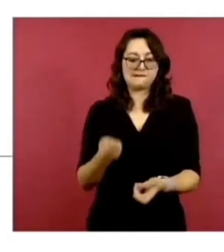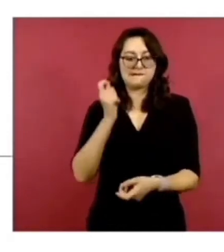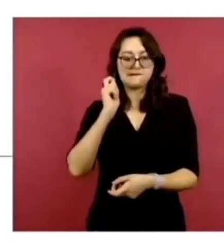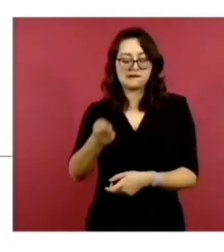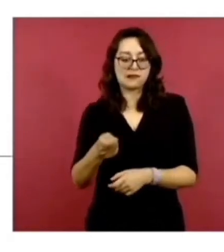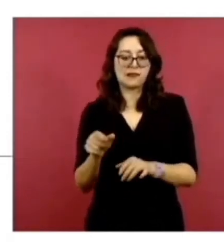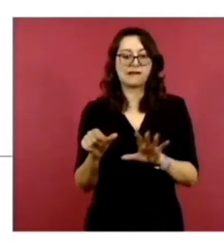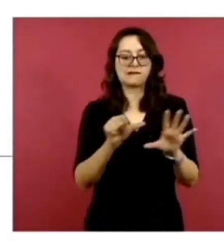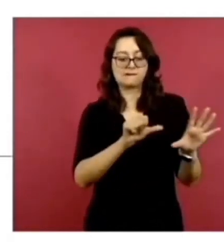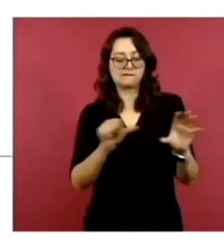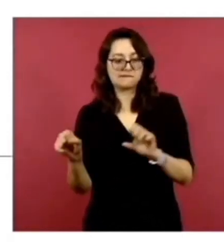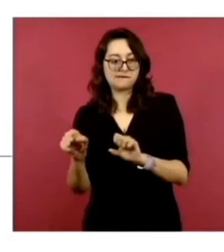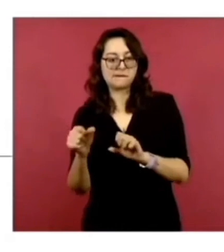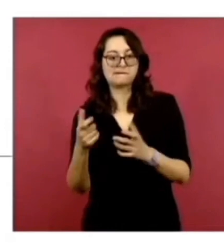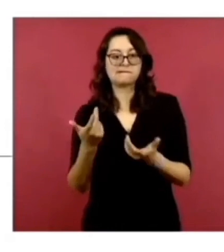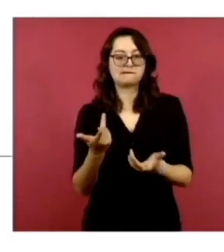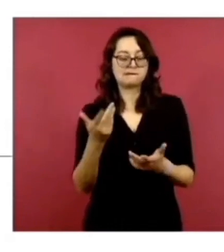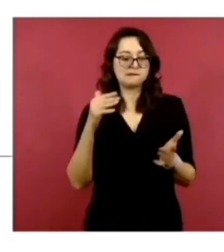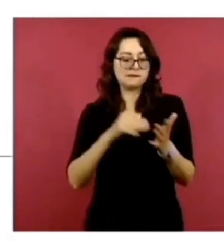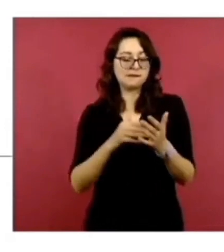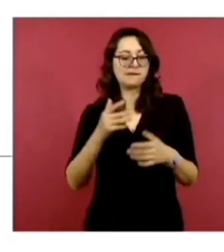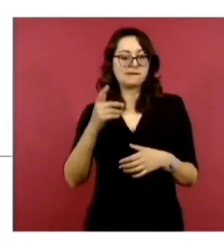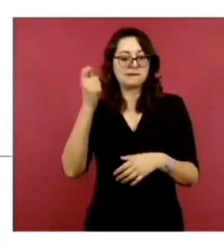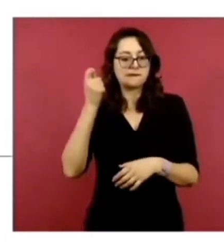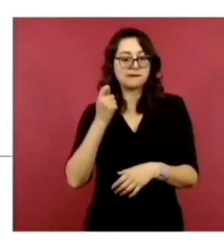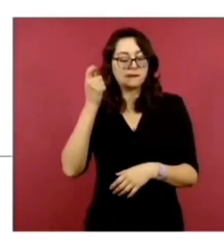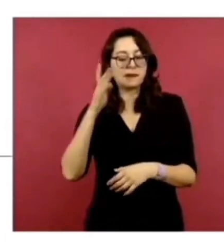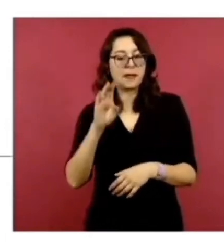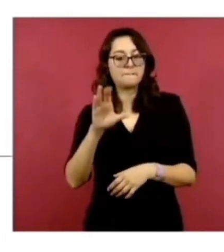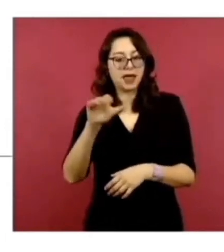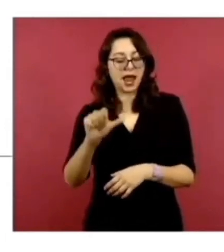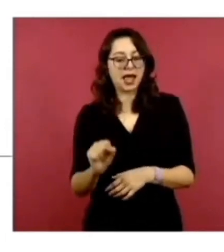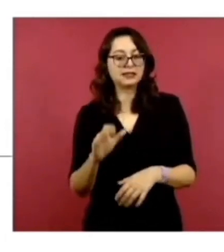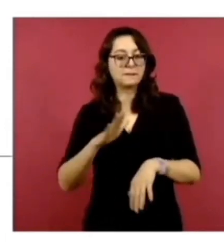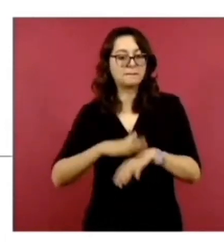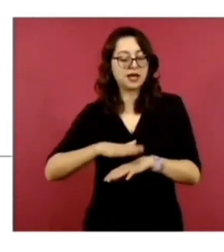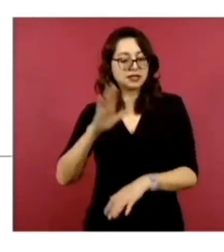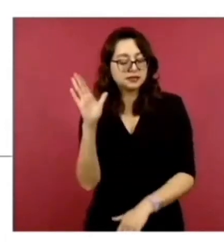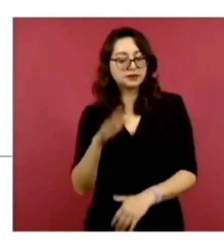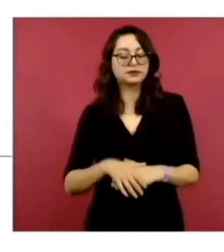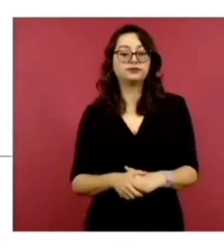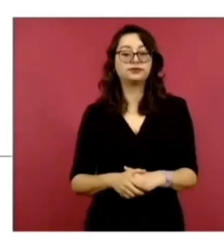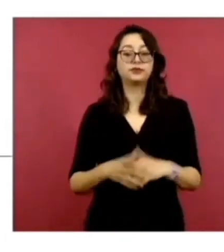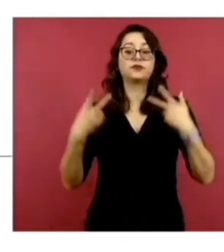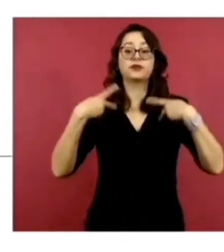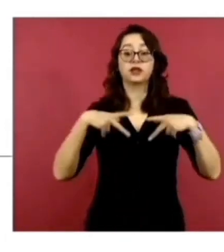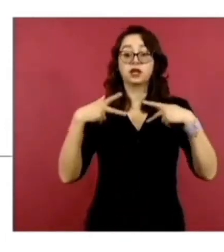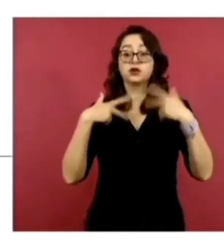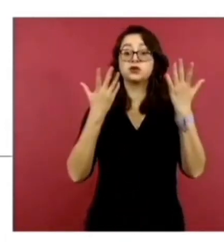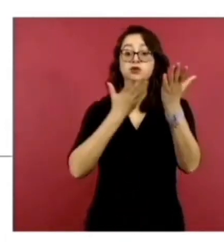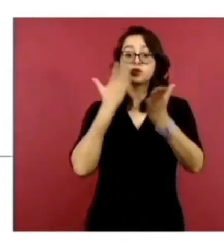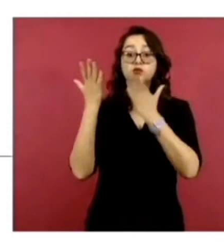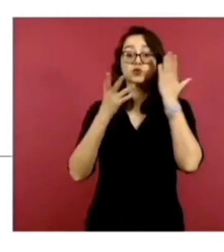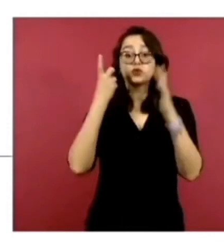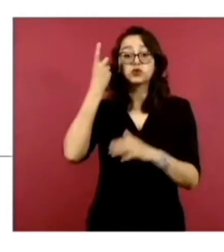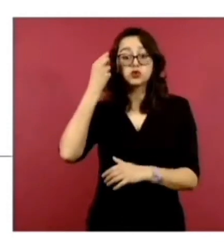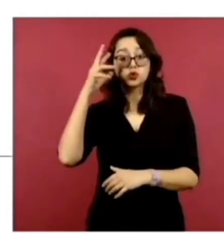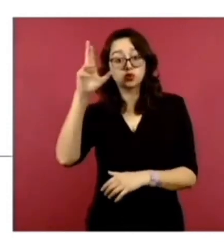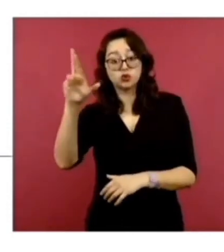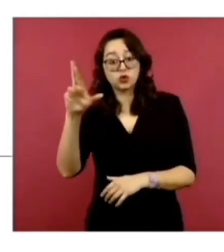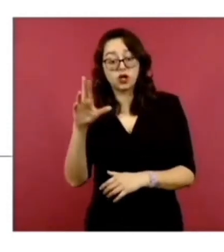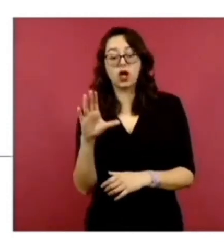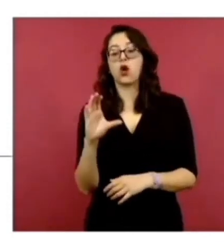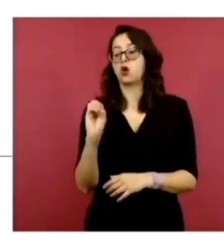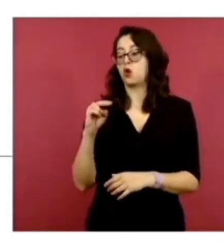anterior en 2016. En el caso de las personas con un doctorado, el Conacyt ha logrado asignar un